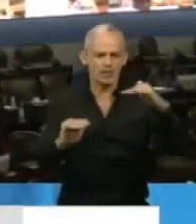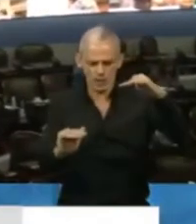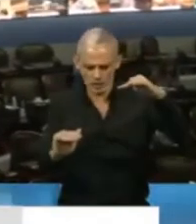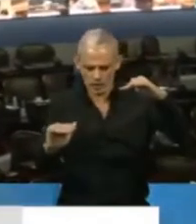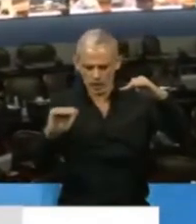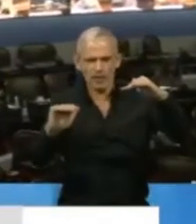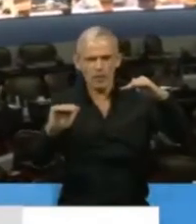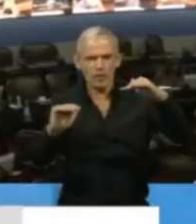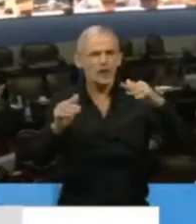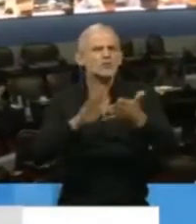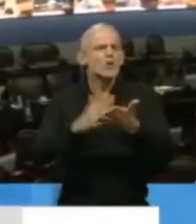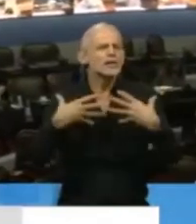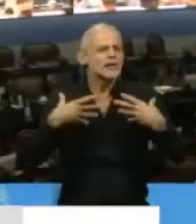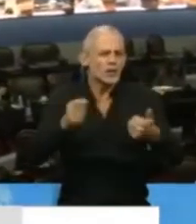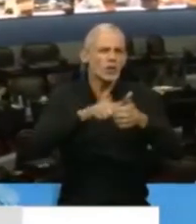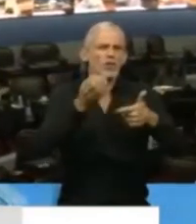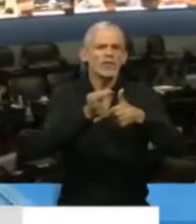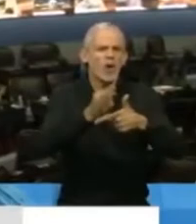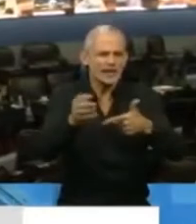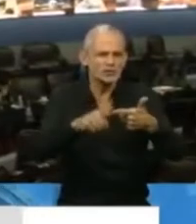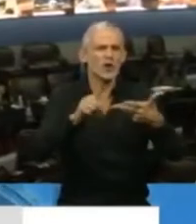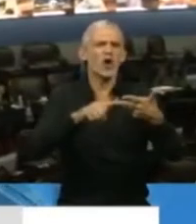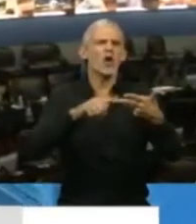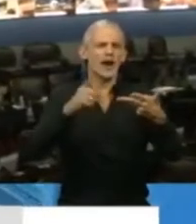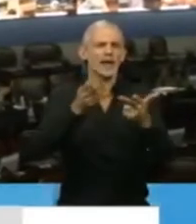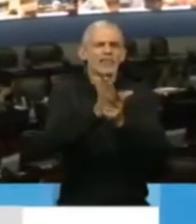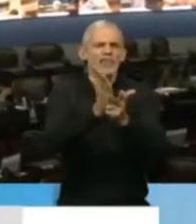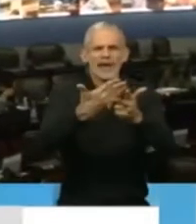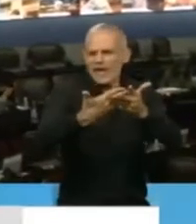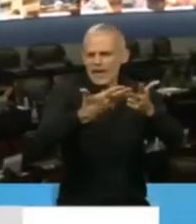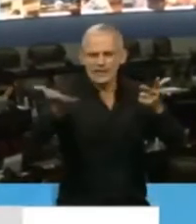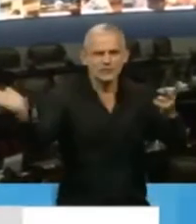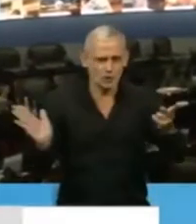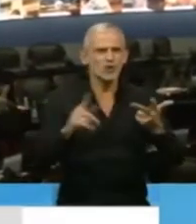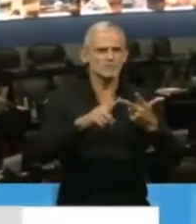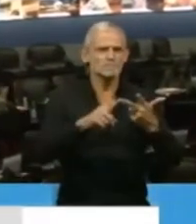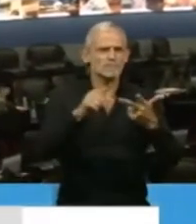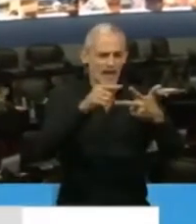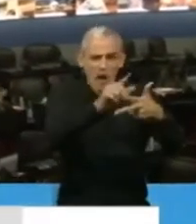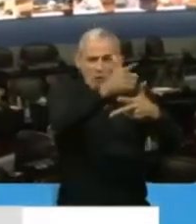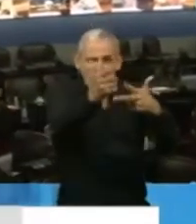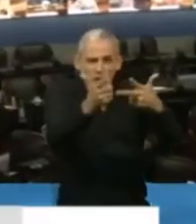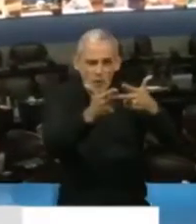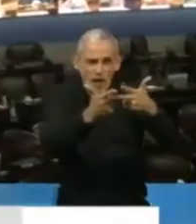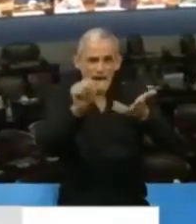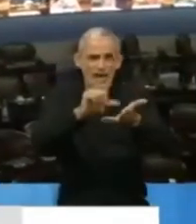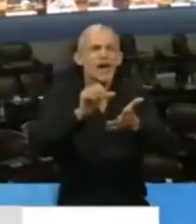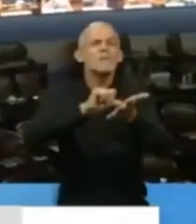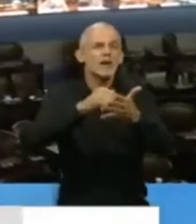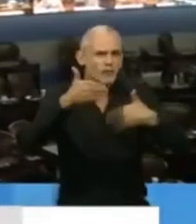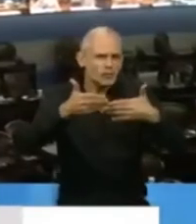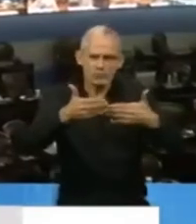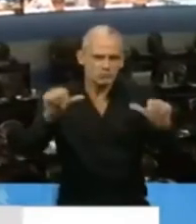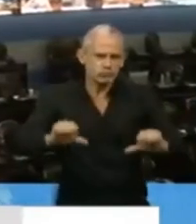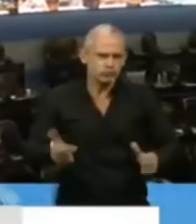en salud, en educación, en ampliación de derechos, un país no puede funcionar. Y es sencillo y es